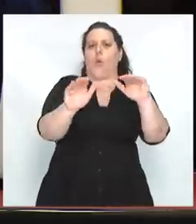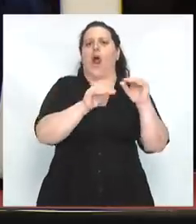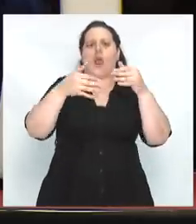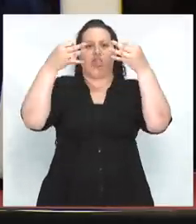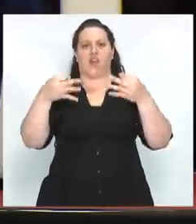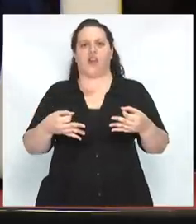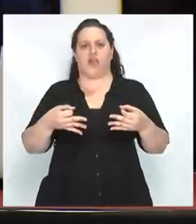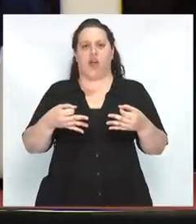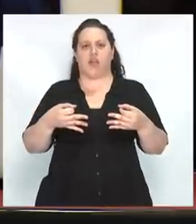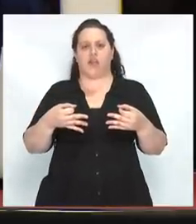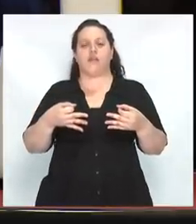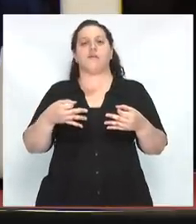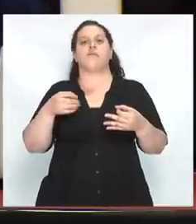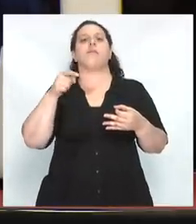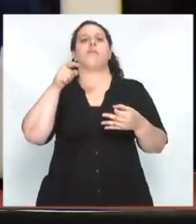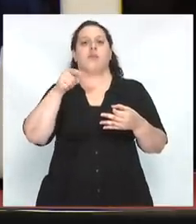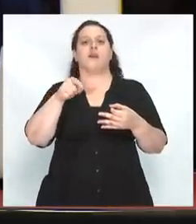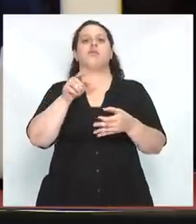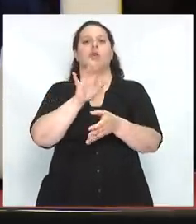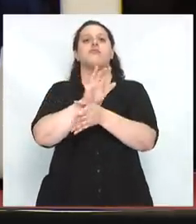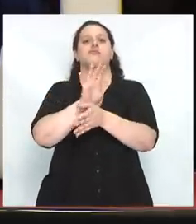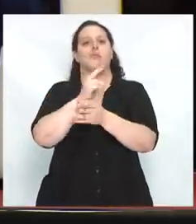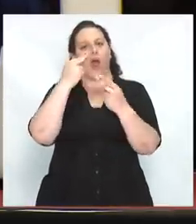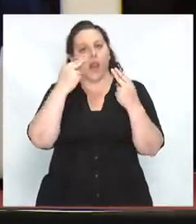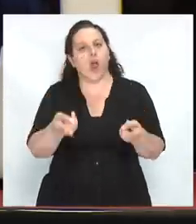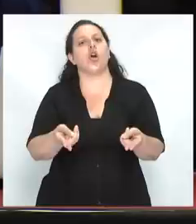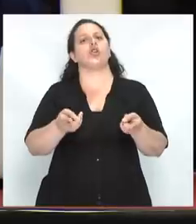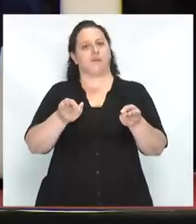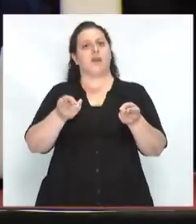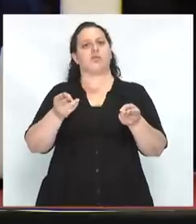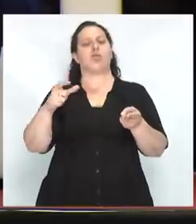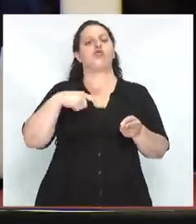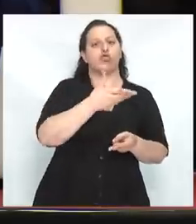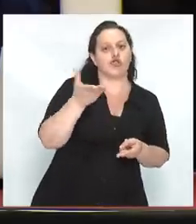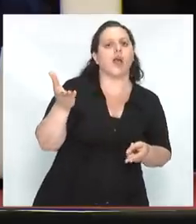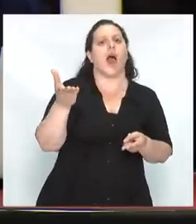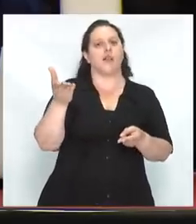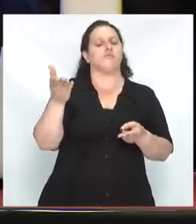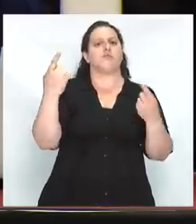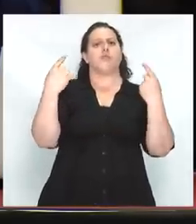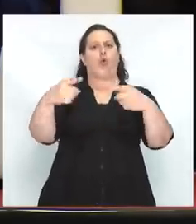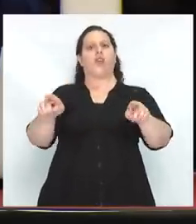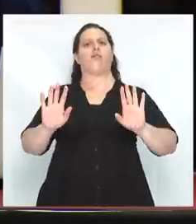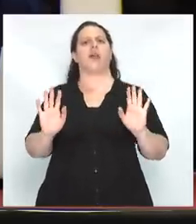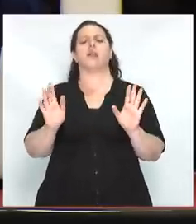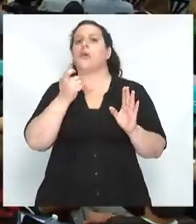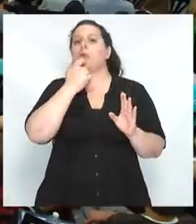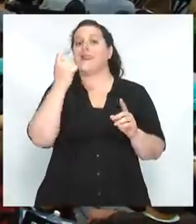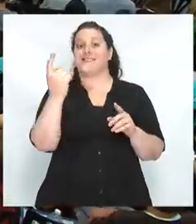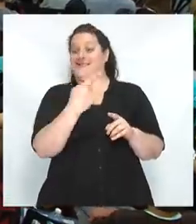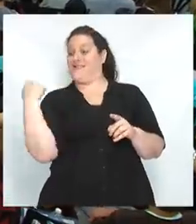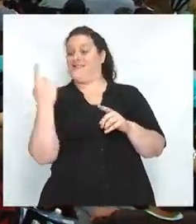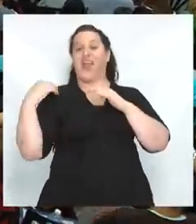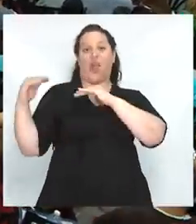dignidad. Y eso implica, fijaos, un reconocimiento social radicalmente diferente porque si nos consideramos todos